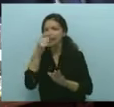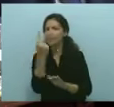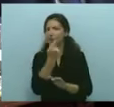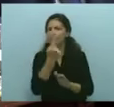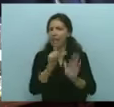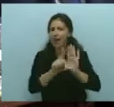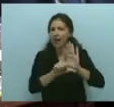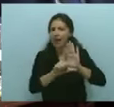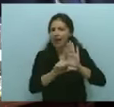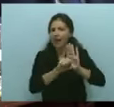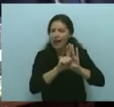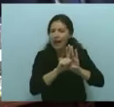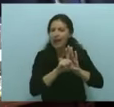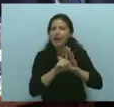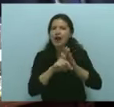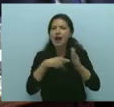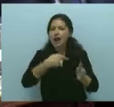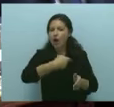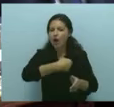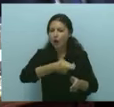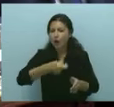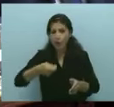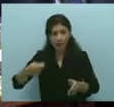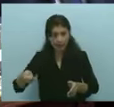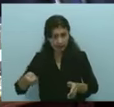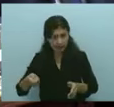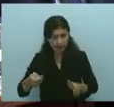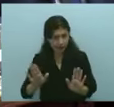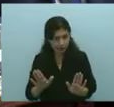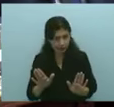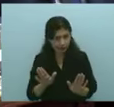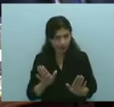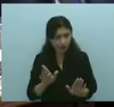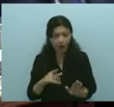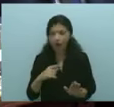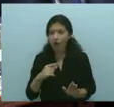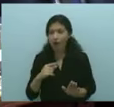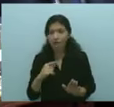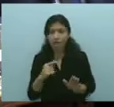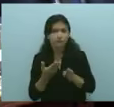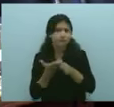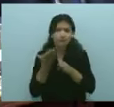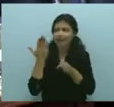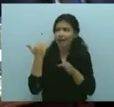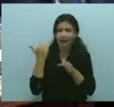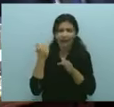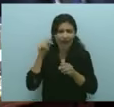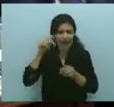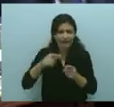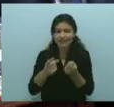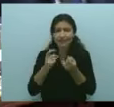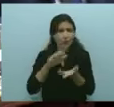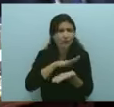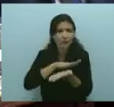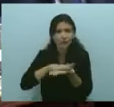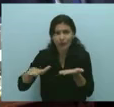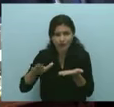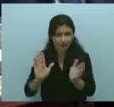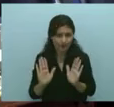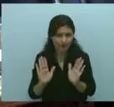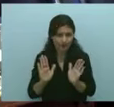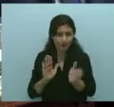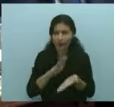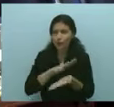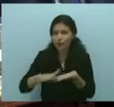a la vejez. Pero ese legado tenemos que transmitirlo a las generaciones que vienen. Es algo que nos dan prestado